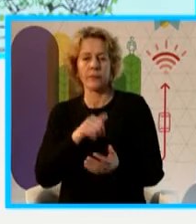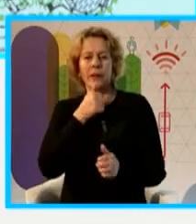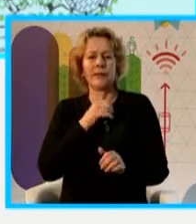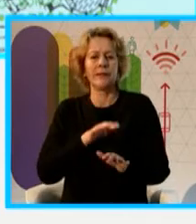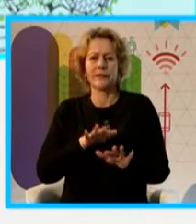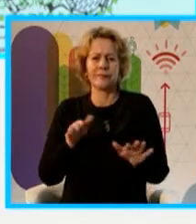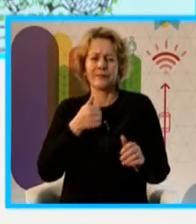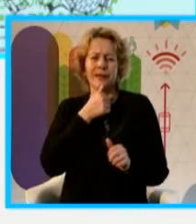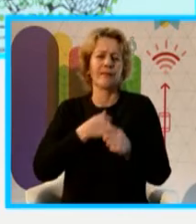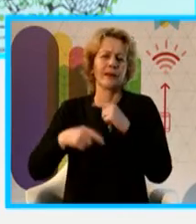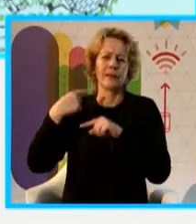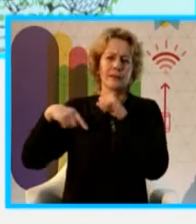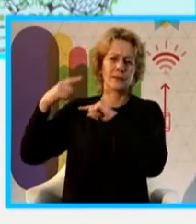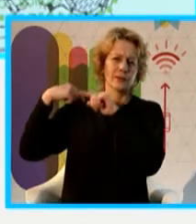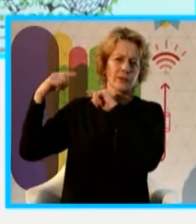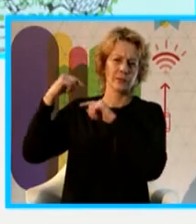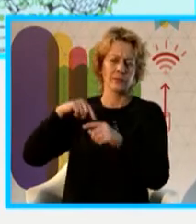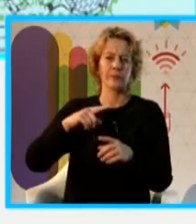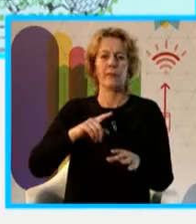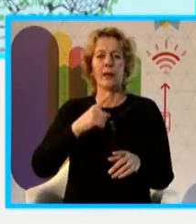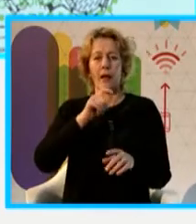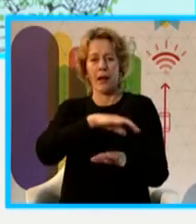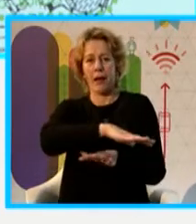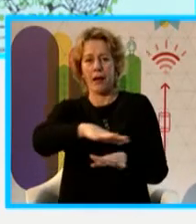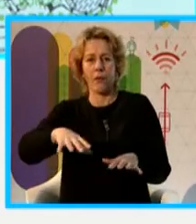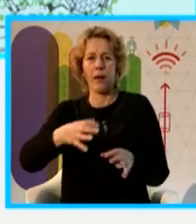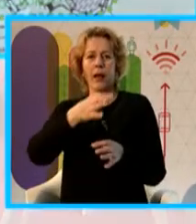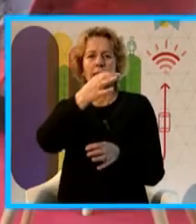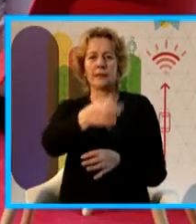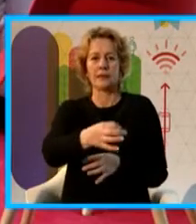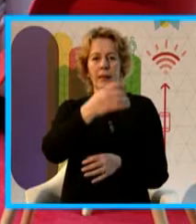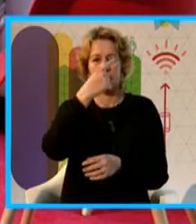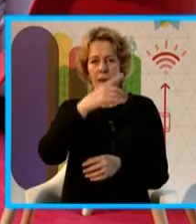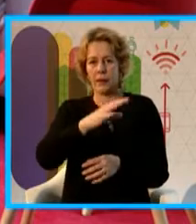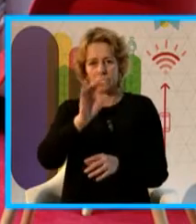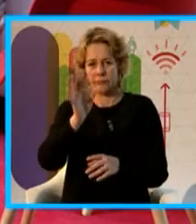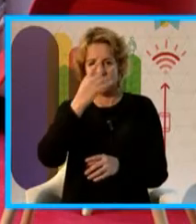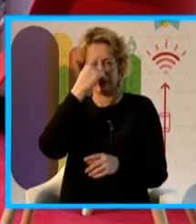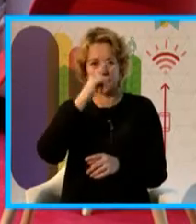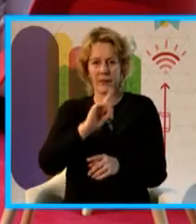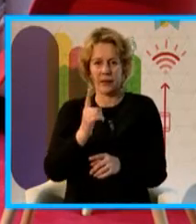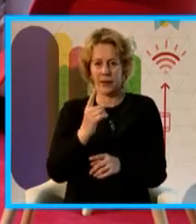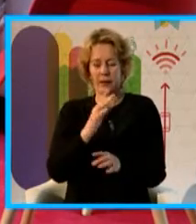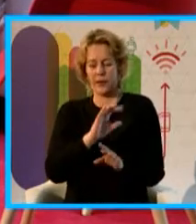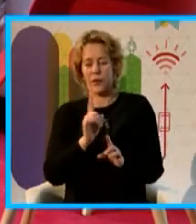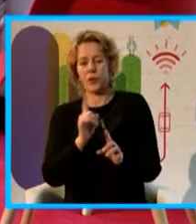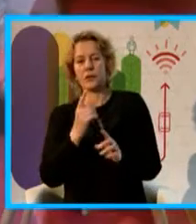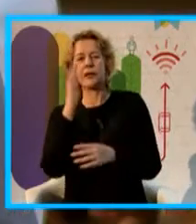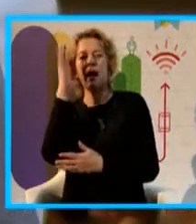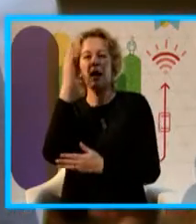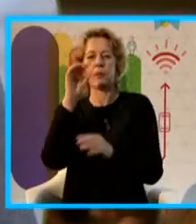donde hay sendas, está el lago y las islas, y después las zonas más periféricas, donde hay inclusive menos arbolado,